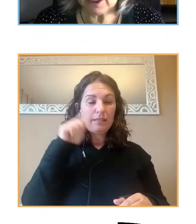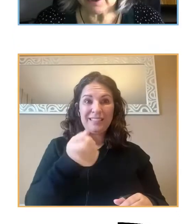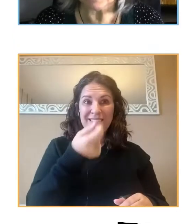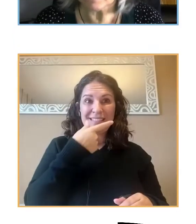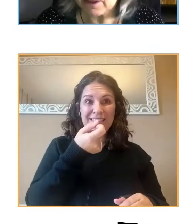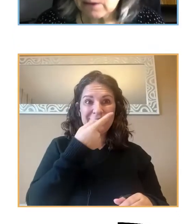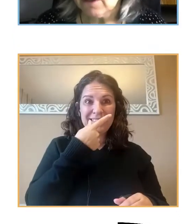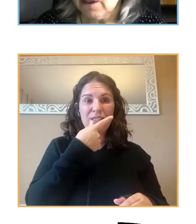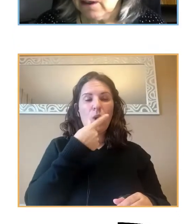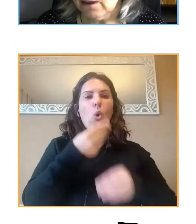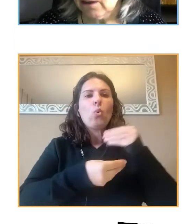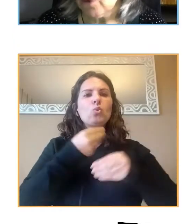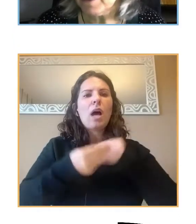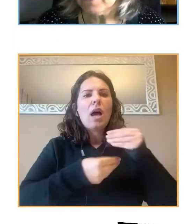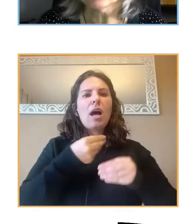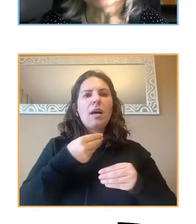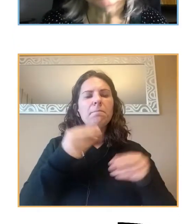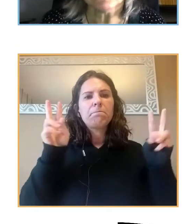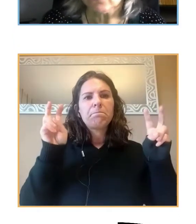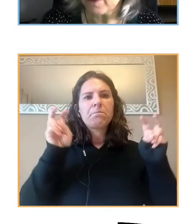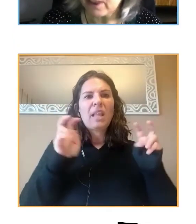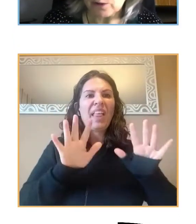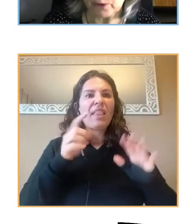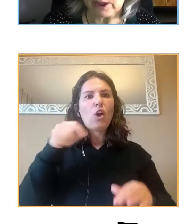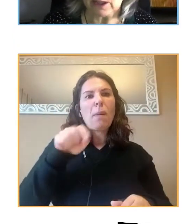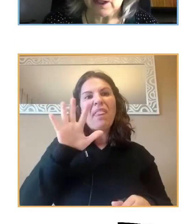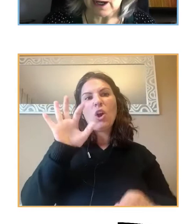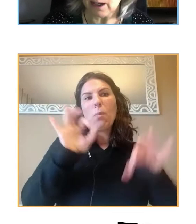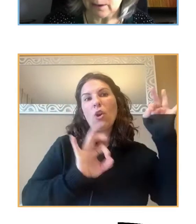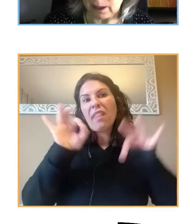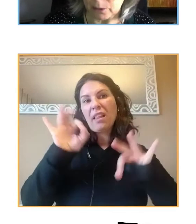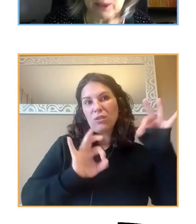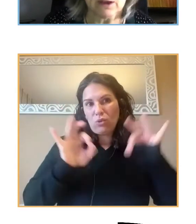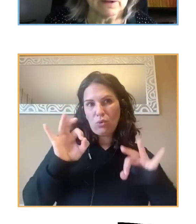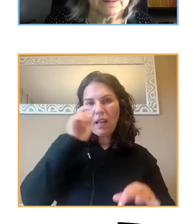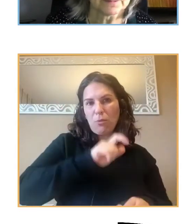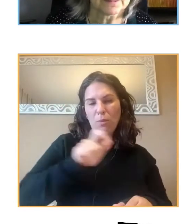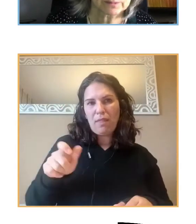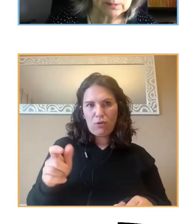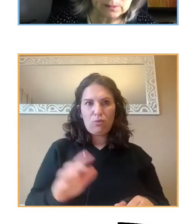remedio, entre comillas, de un 10,5% de la población.